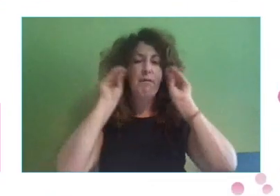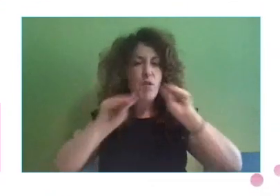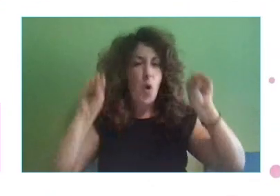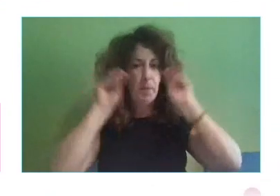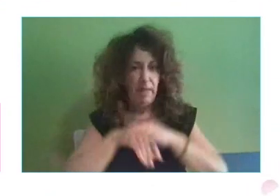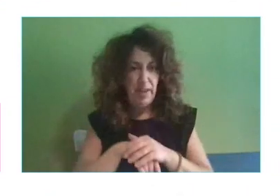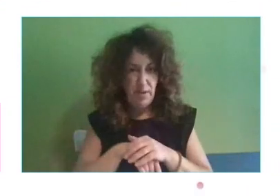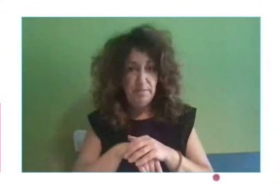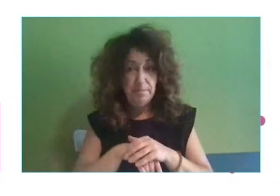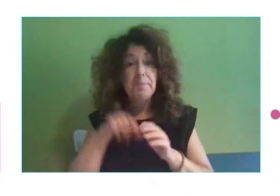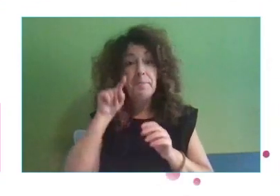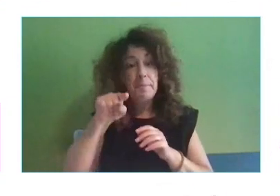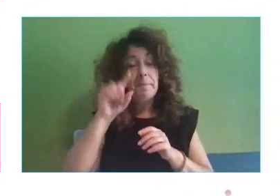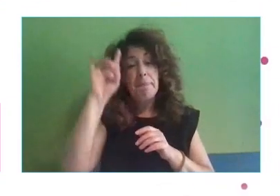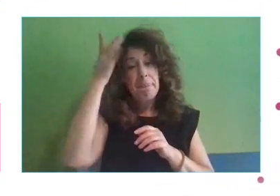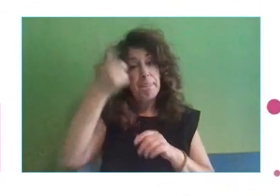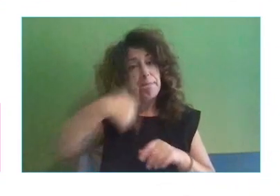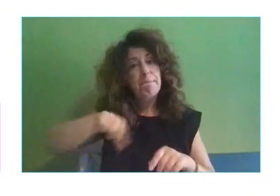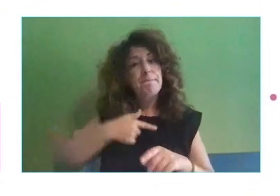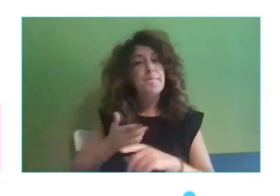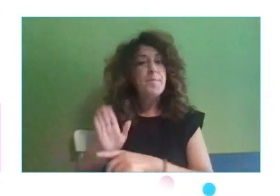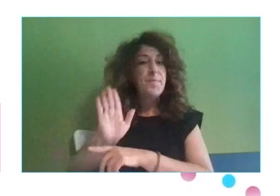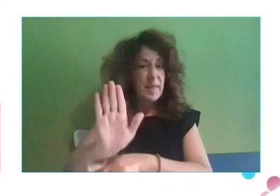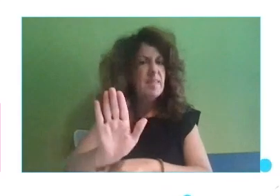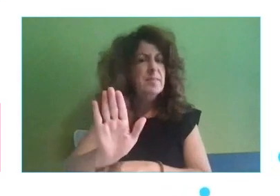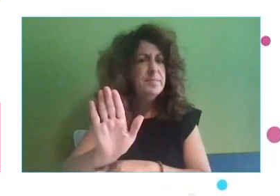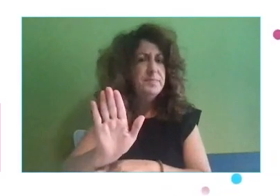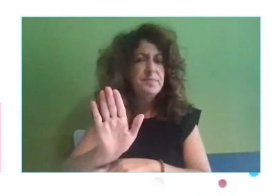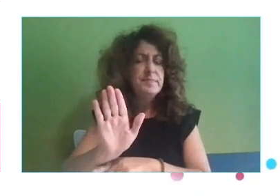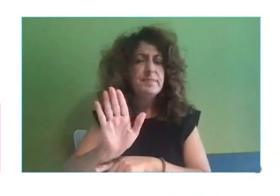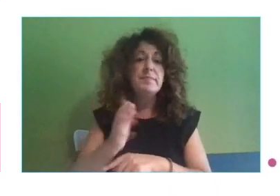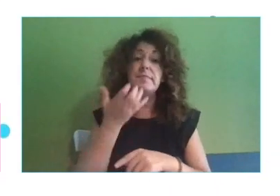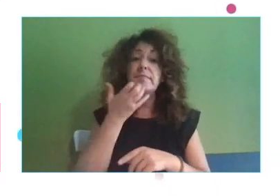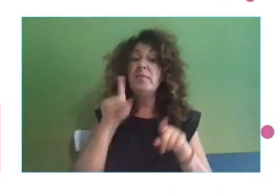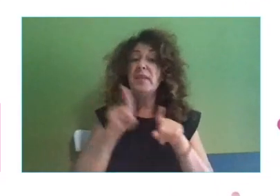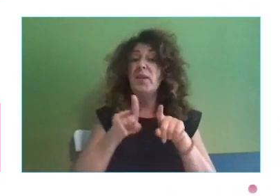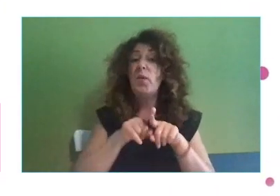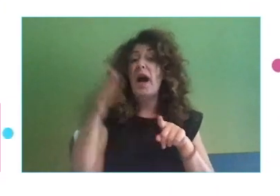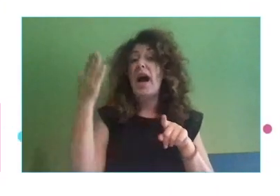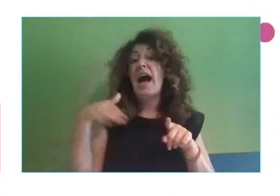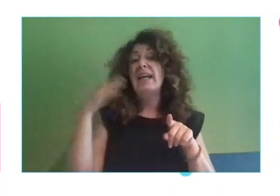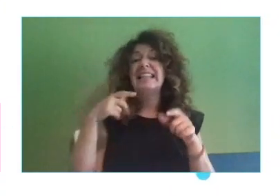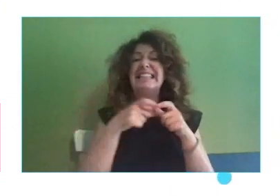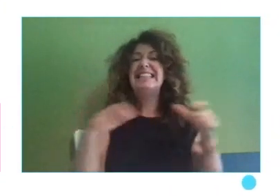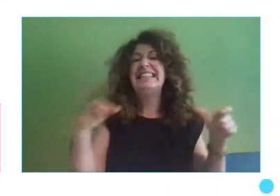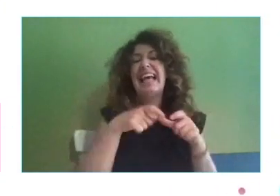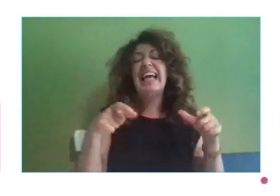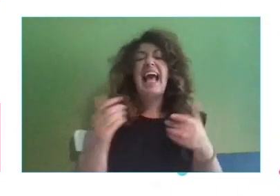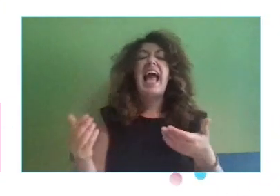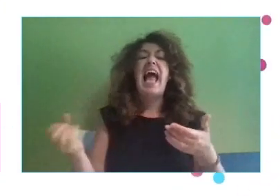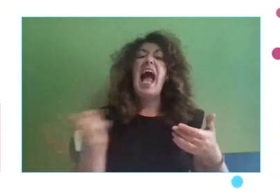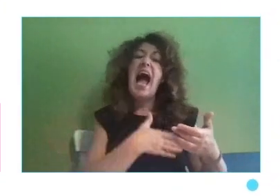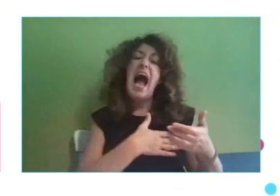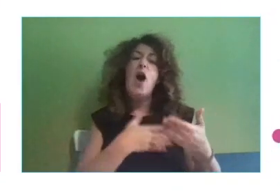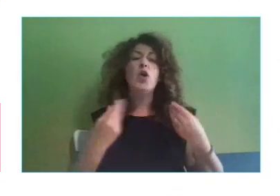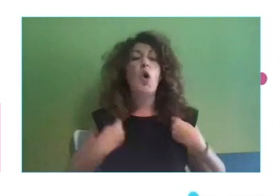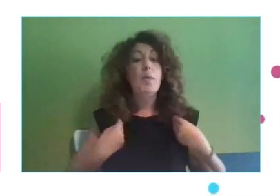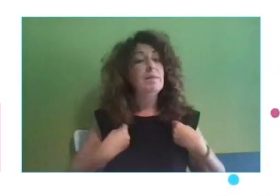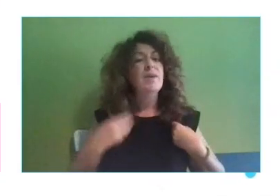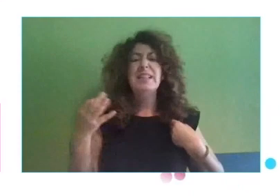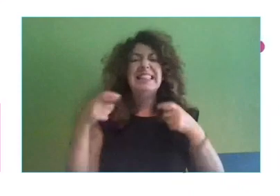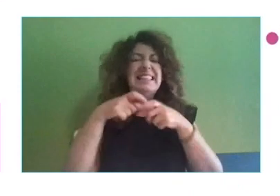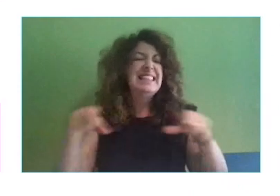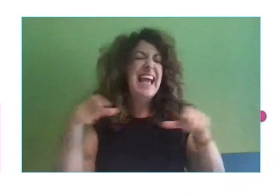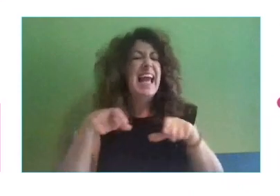¿verdad?, que le presentamos en su momento, donde le decíamos, bueno, pues igual que tuvimos el cheque arro vivienda, deberíamos estar impugnando, ¿no?, impulsando el cheque formación para